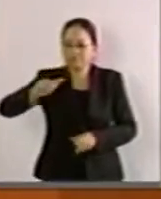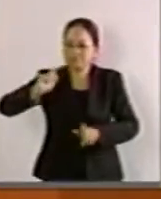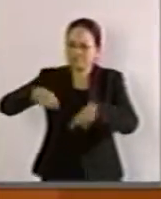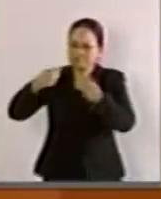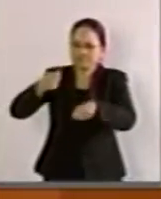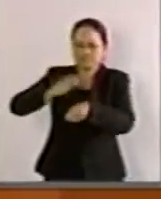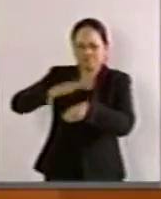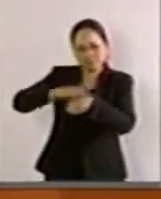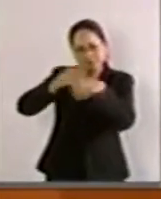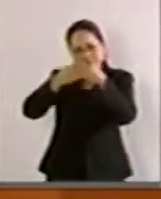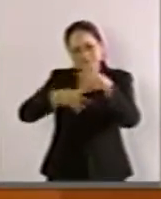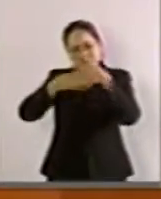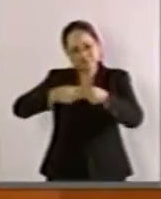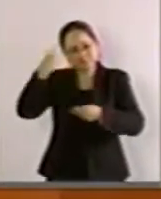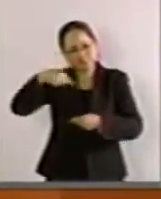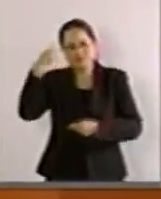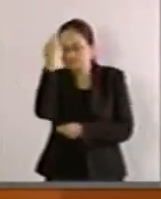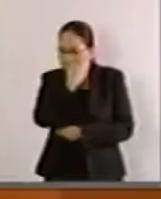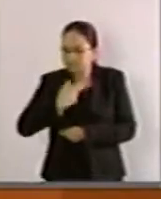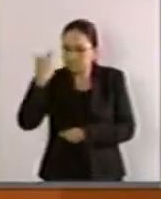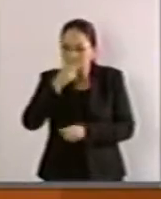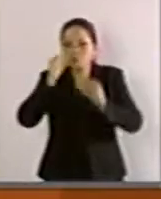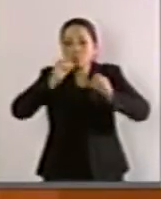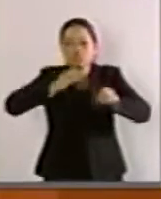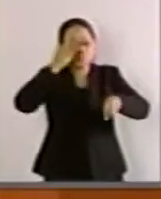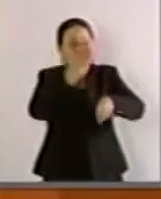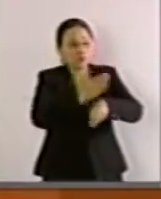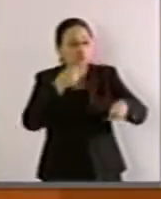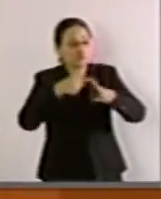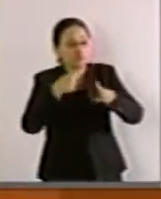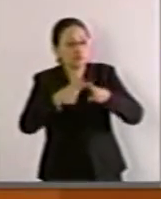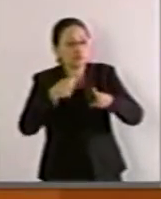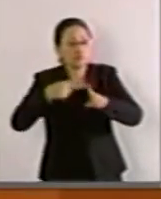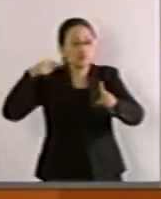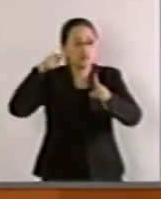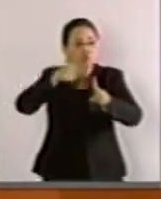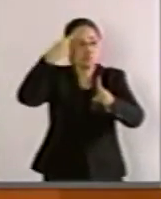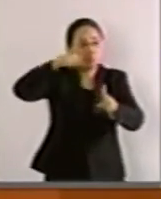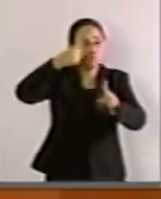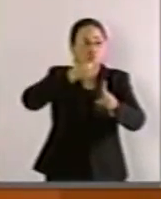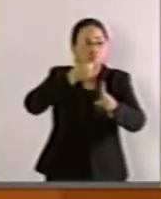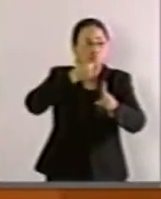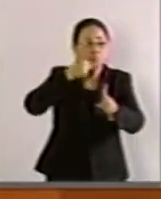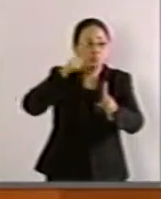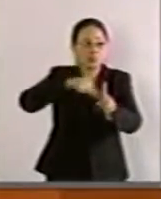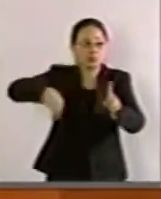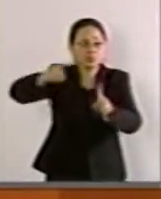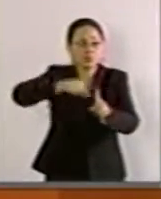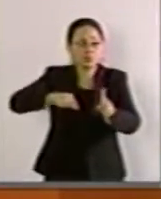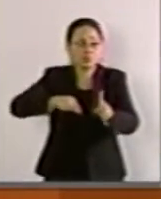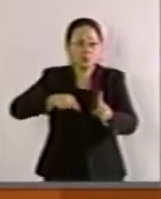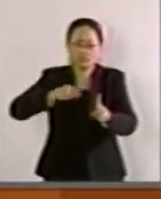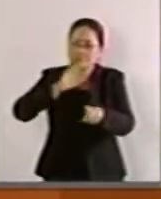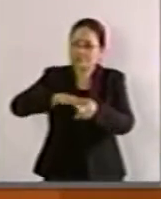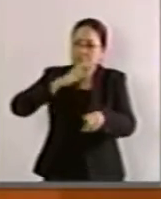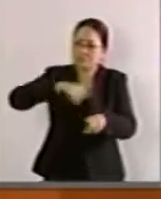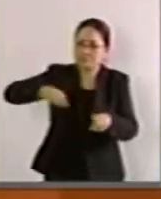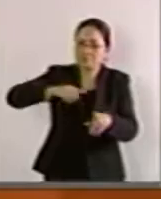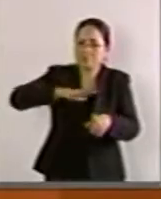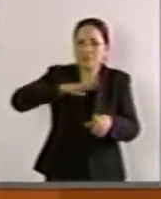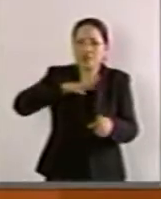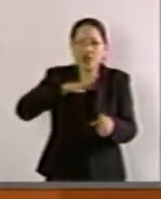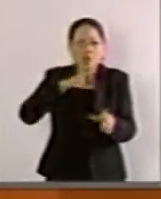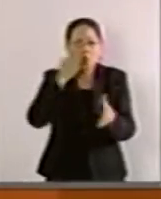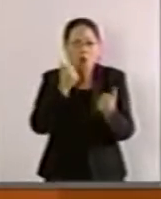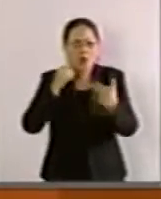para revisar y sancionar a quien dirija programación destinada al público infantil y en general, y que